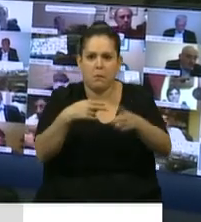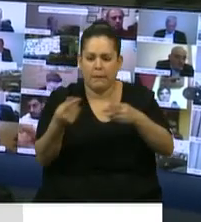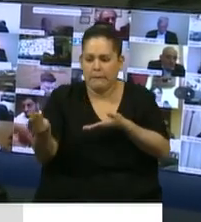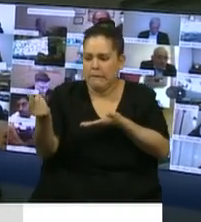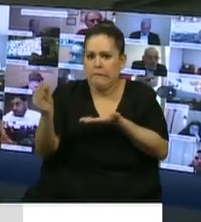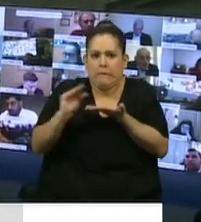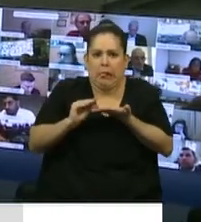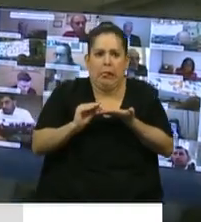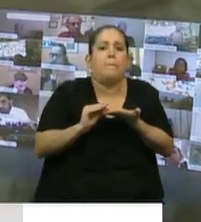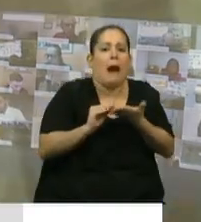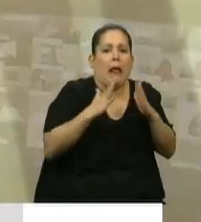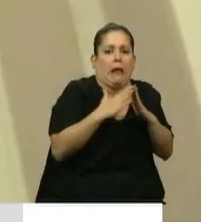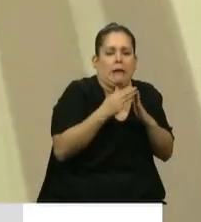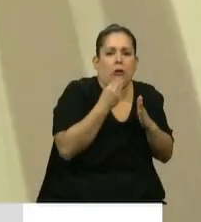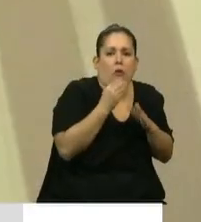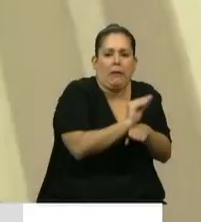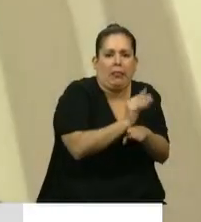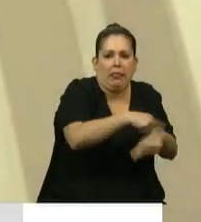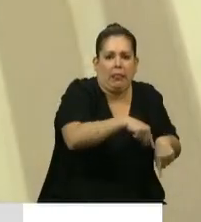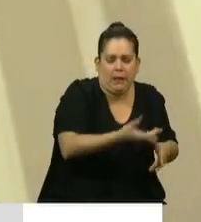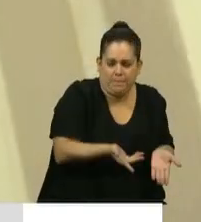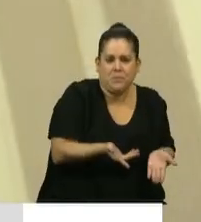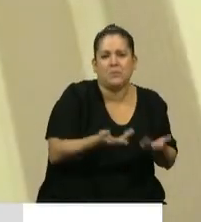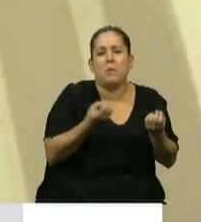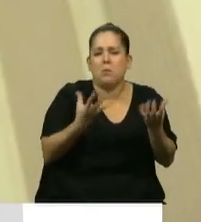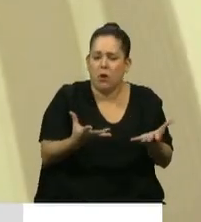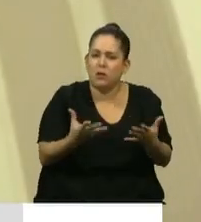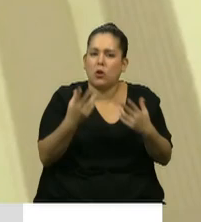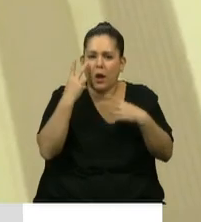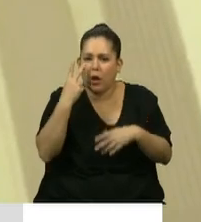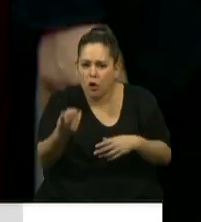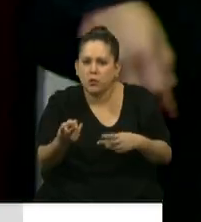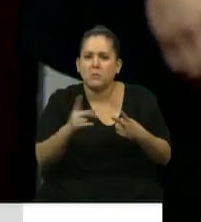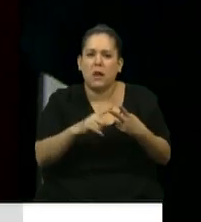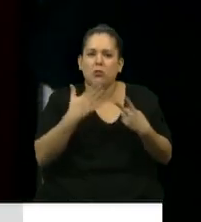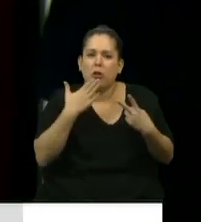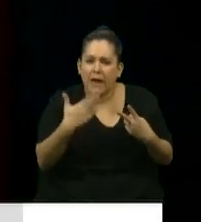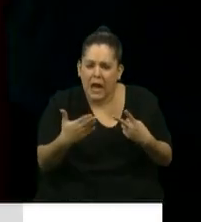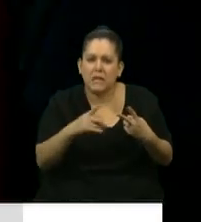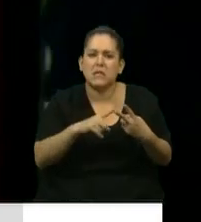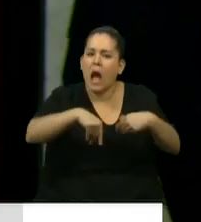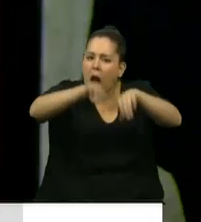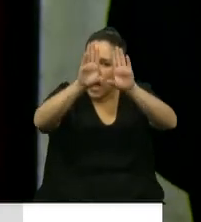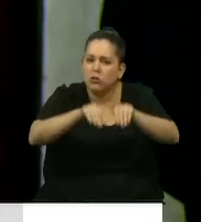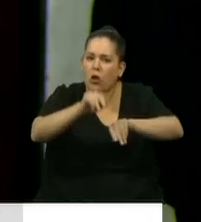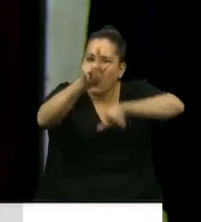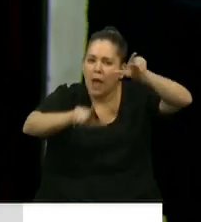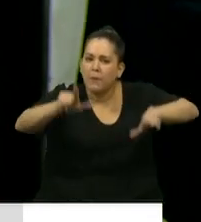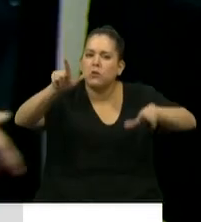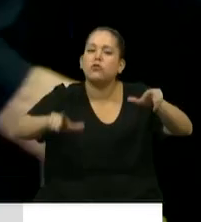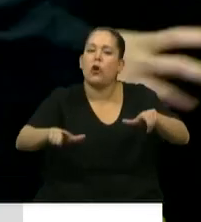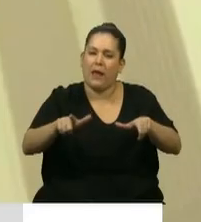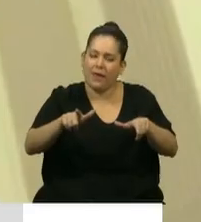reconocimiento. Y ya que está usted, señor presidente, a través de usted, mi reconocimiento a todo el personal de